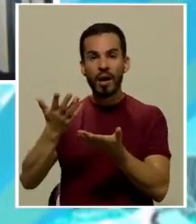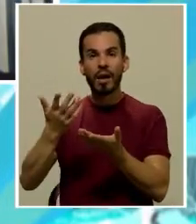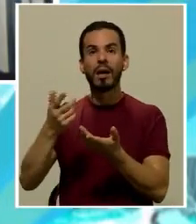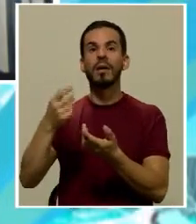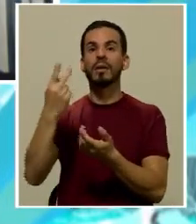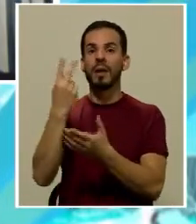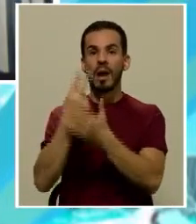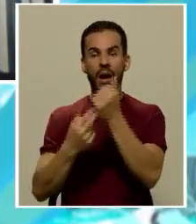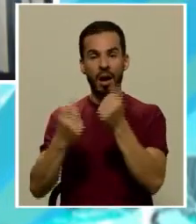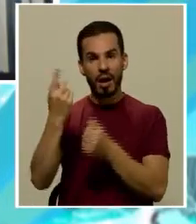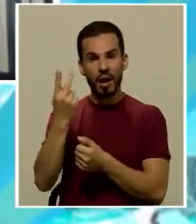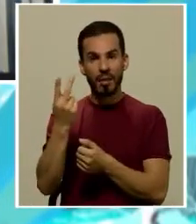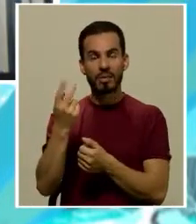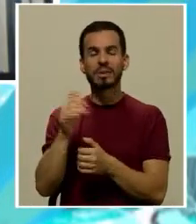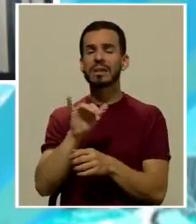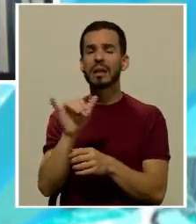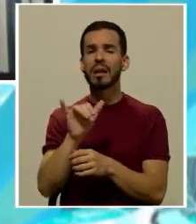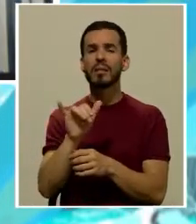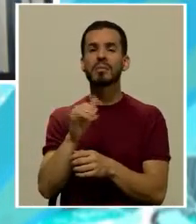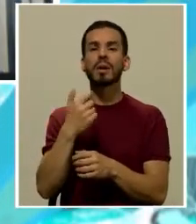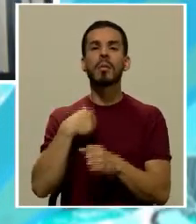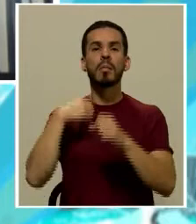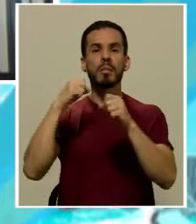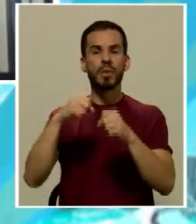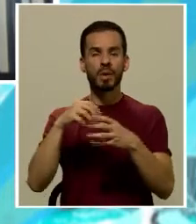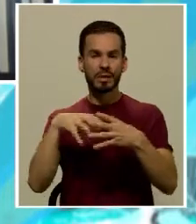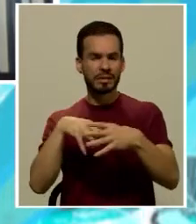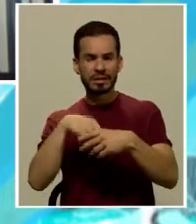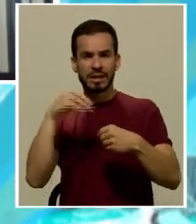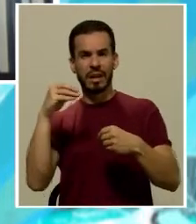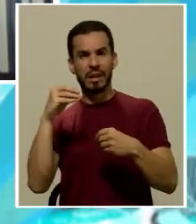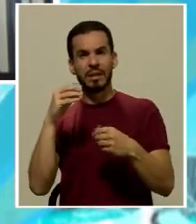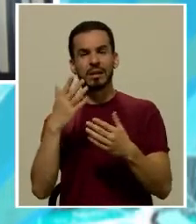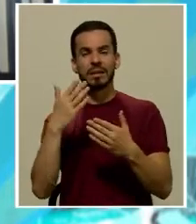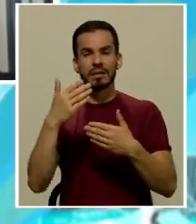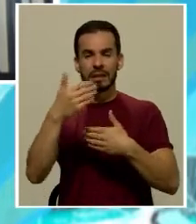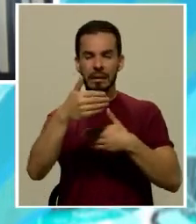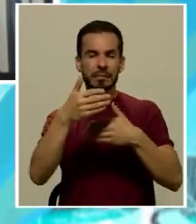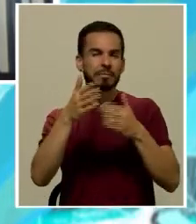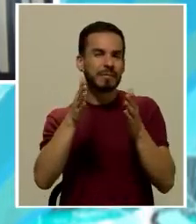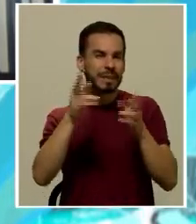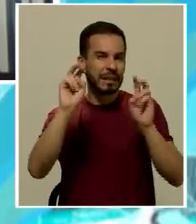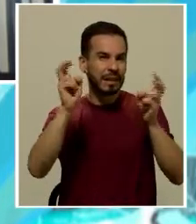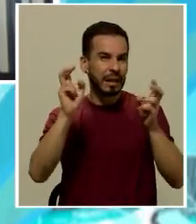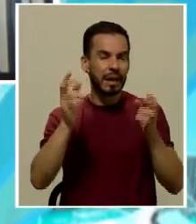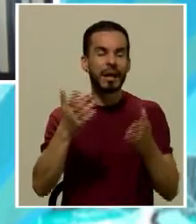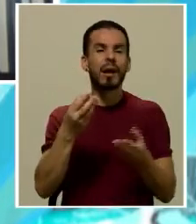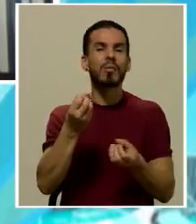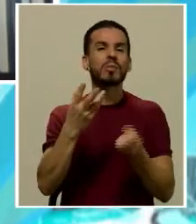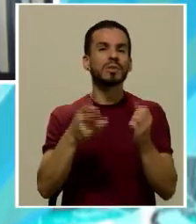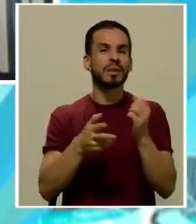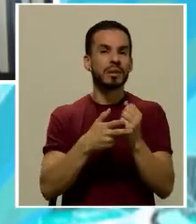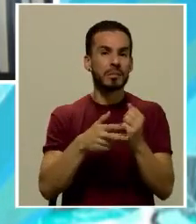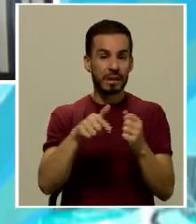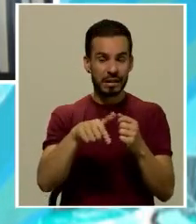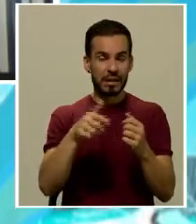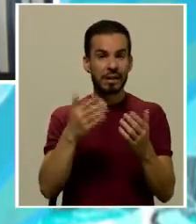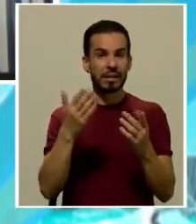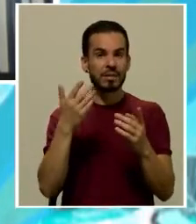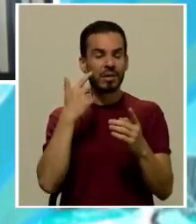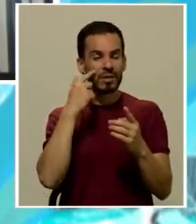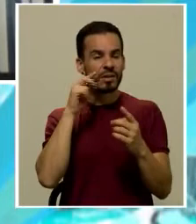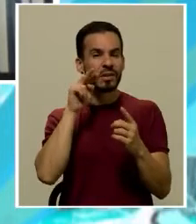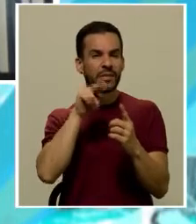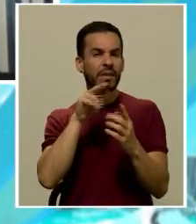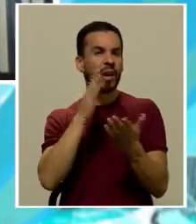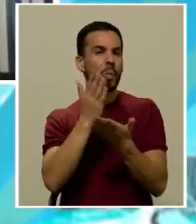de ambos pero también poder salirse un momento de la caja muchas veces estos fenómenos se